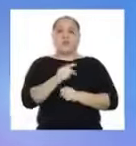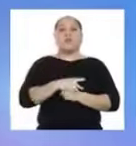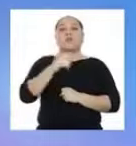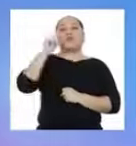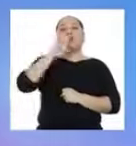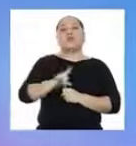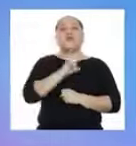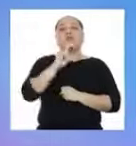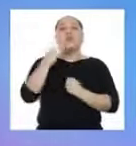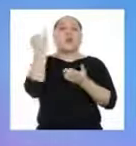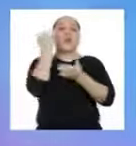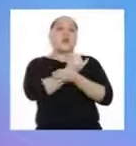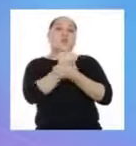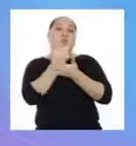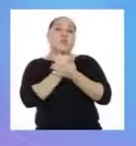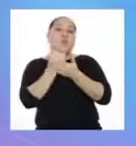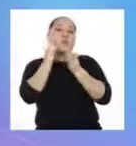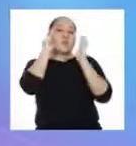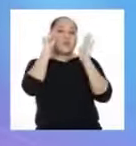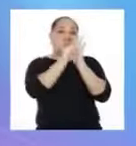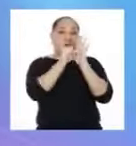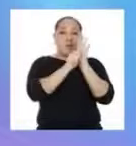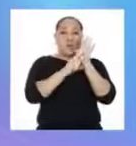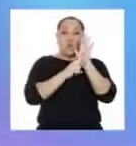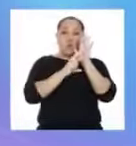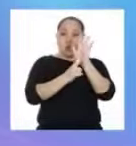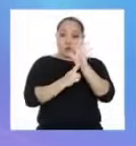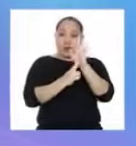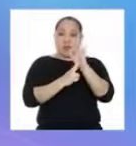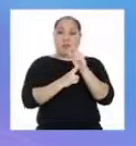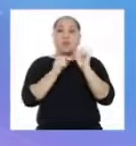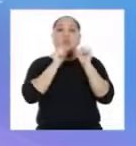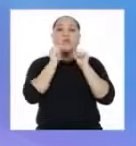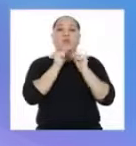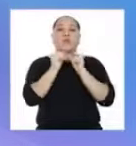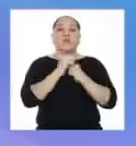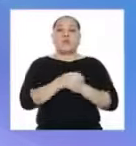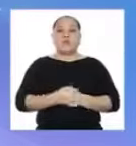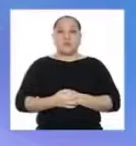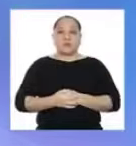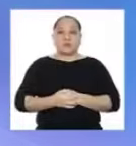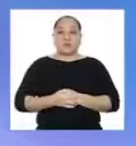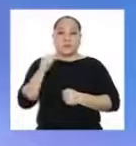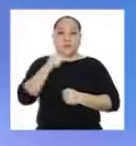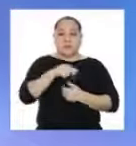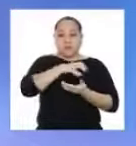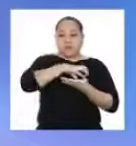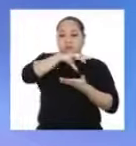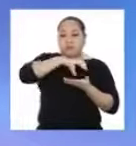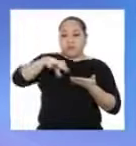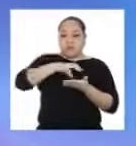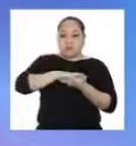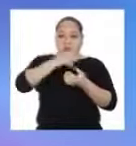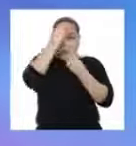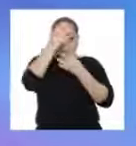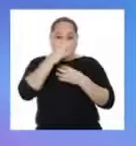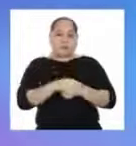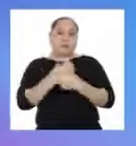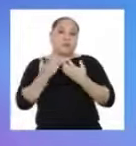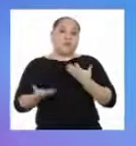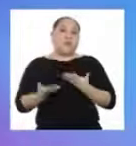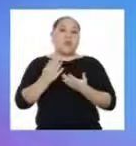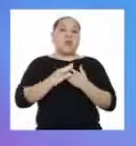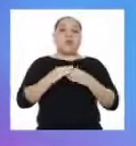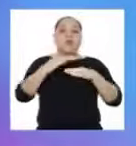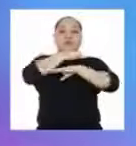Para ello, se utilizan dibujos y símbolos que representan cantidades o datos. La distribución de los